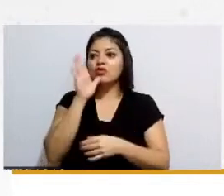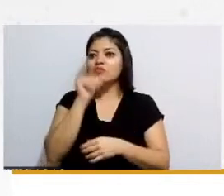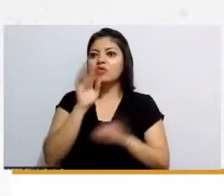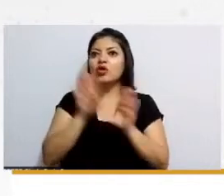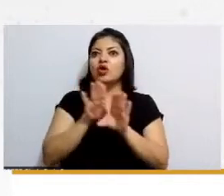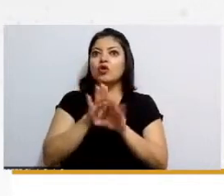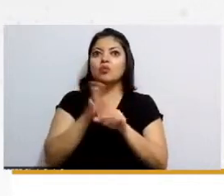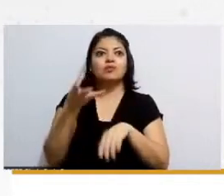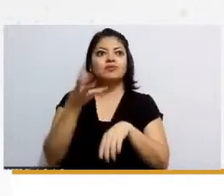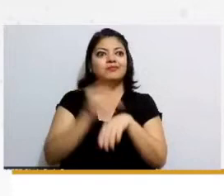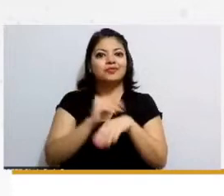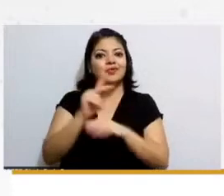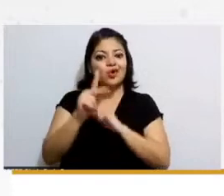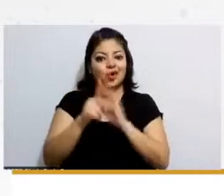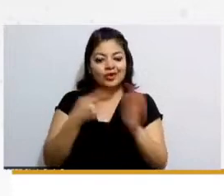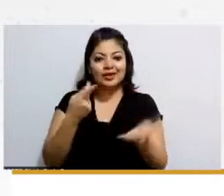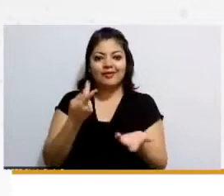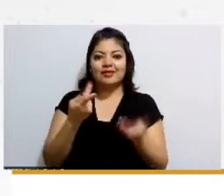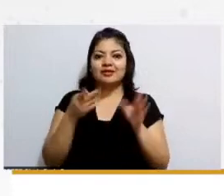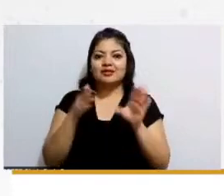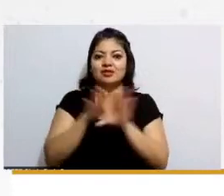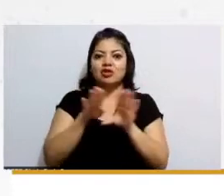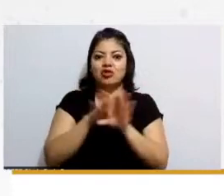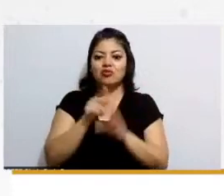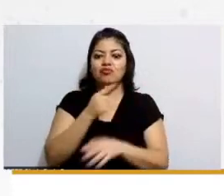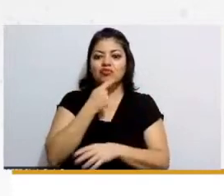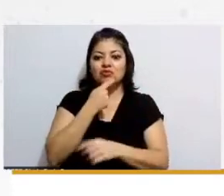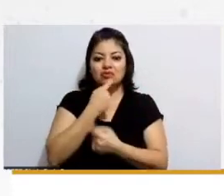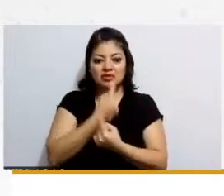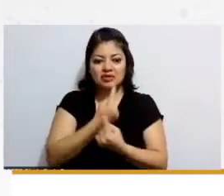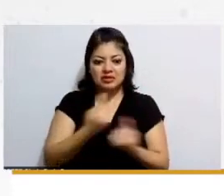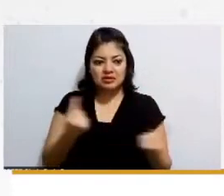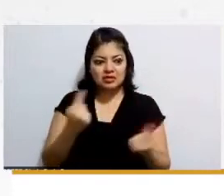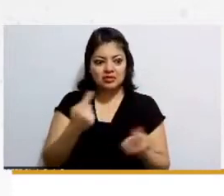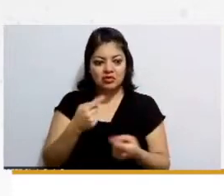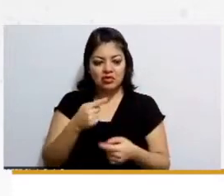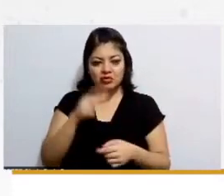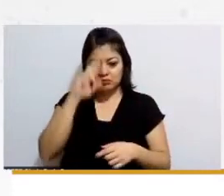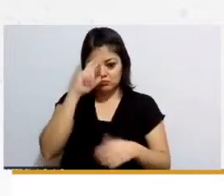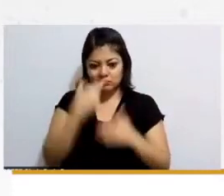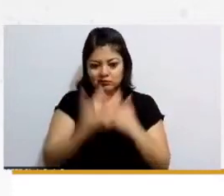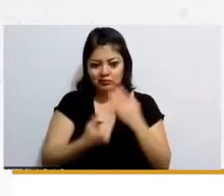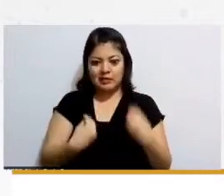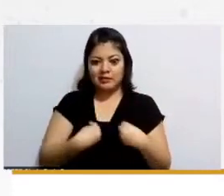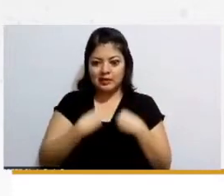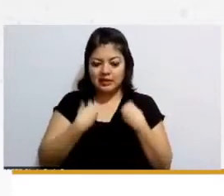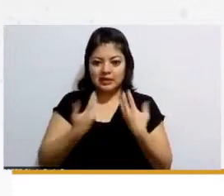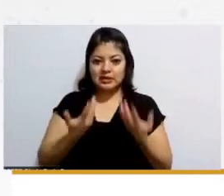nos vuelva a pasar algo con nuestros niños con nuestra con nuestra vida con nuestros